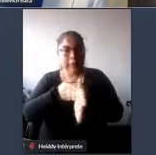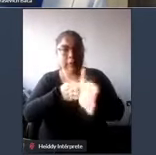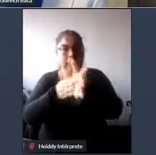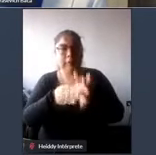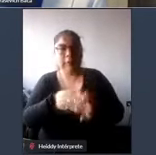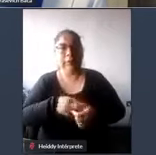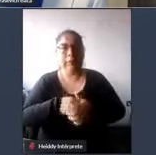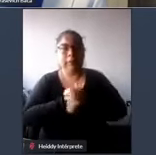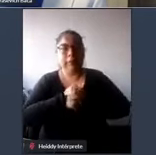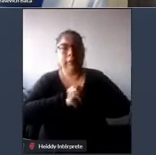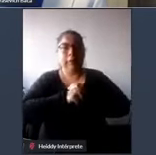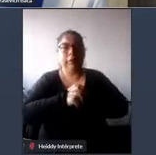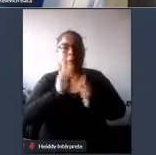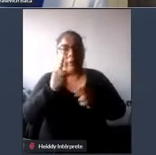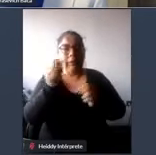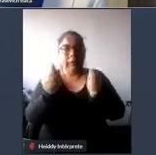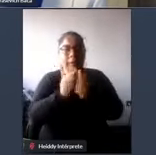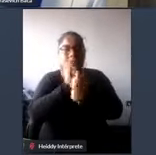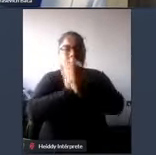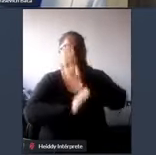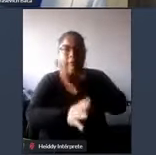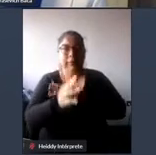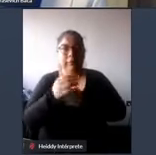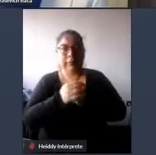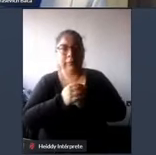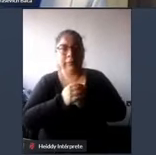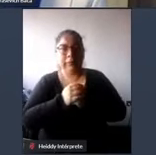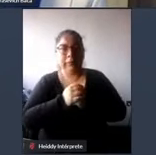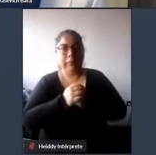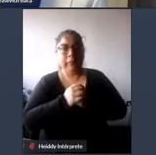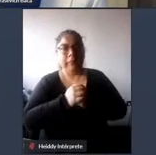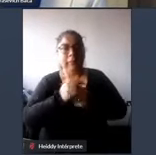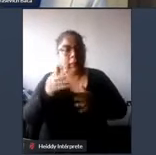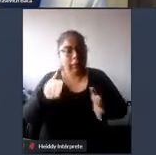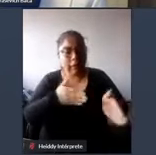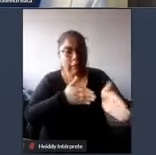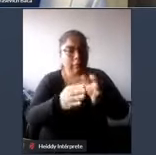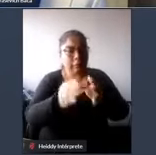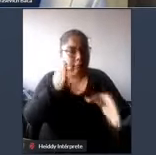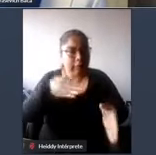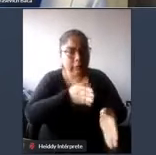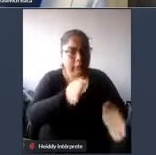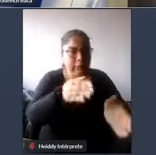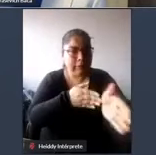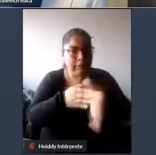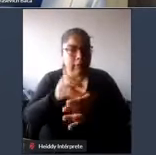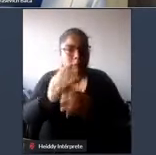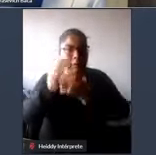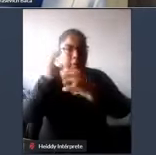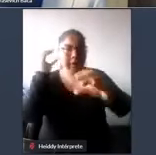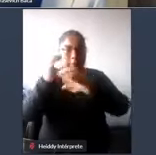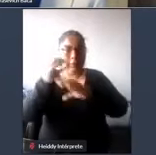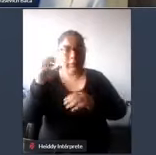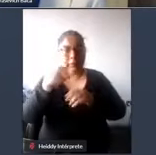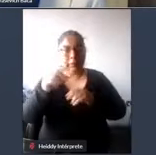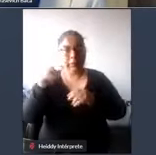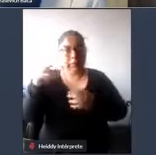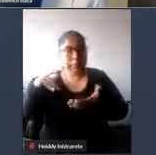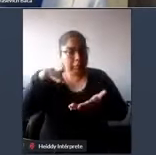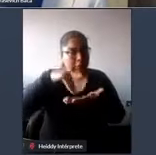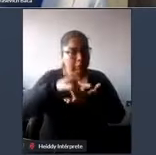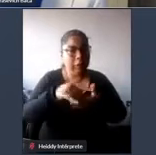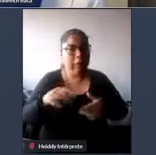con discapacidad las rutas accesibles del transporte público terrestre deben